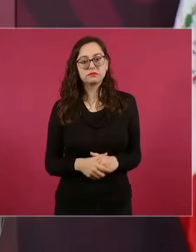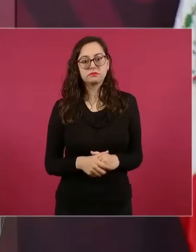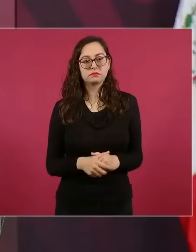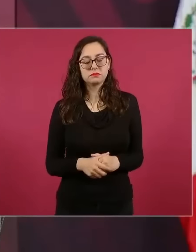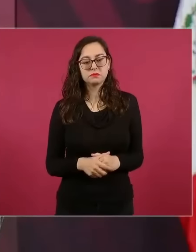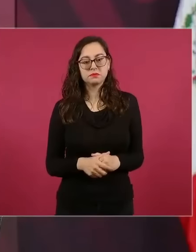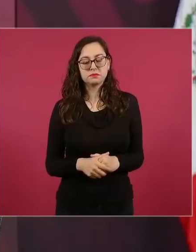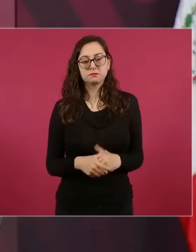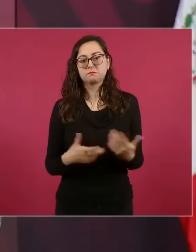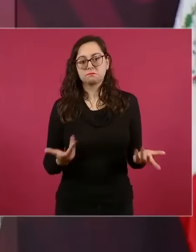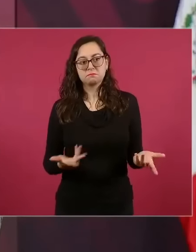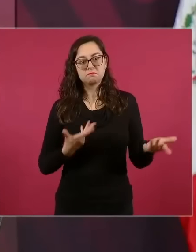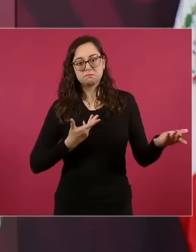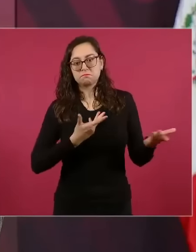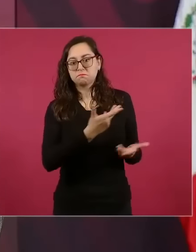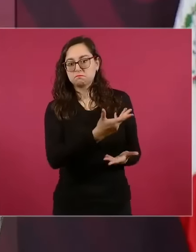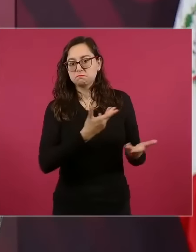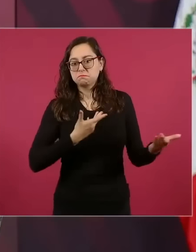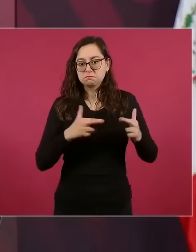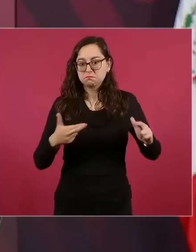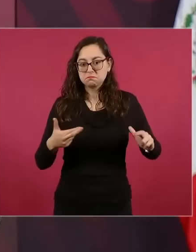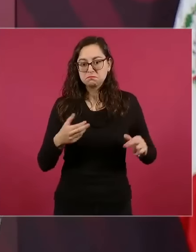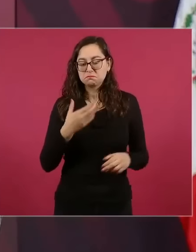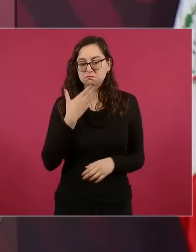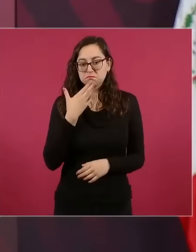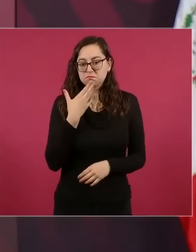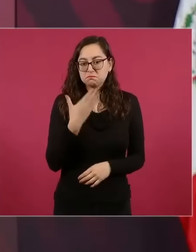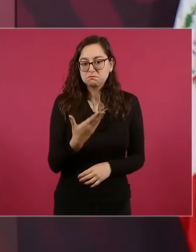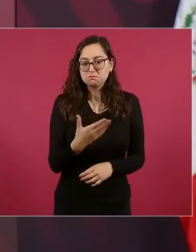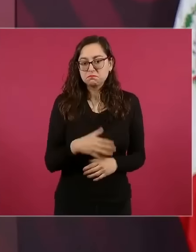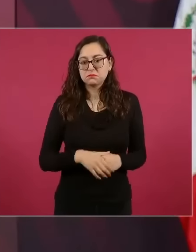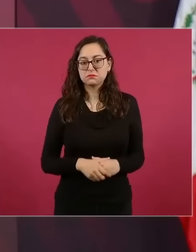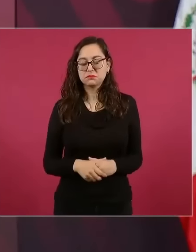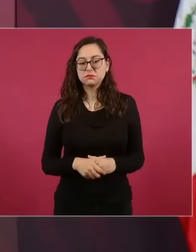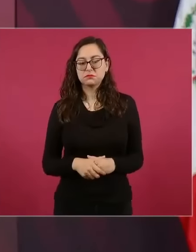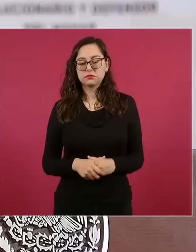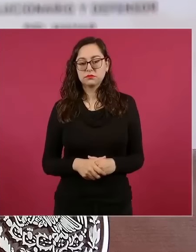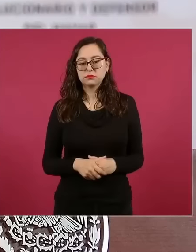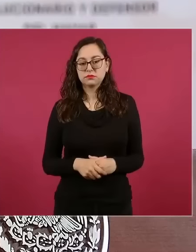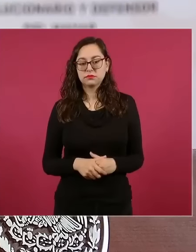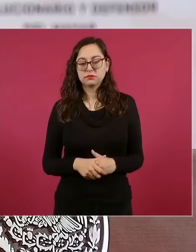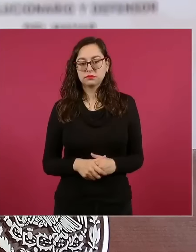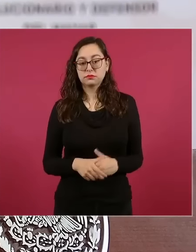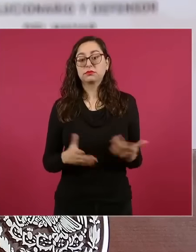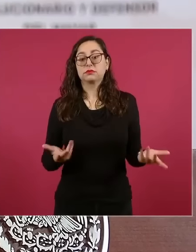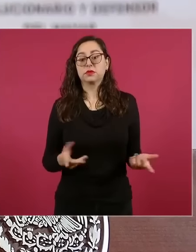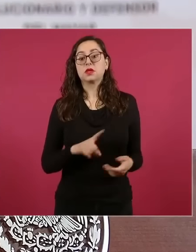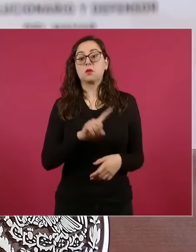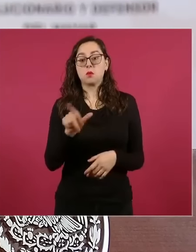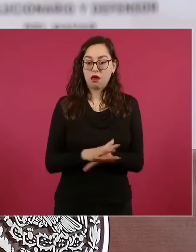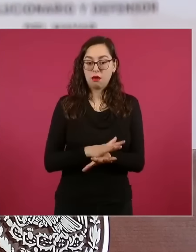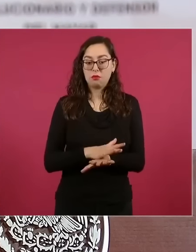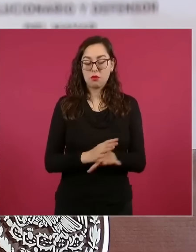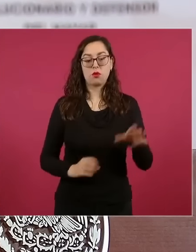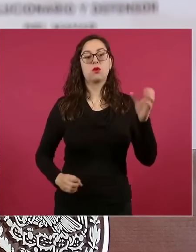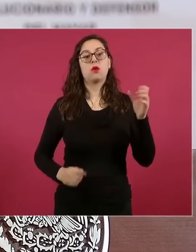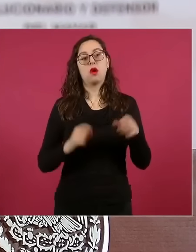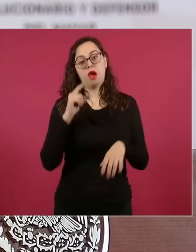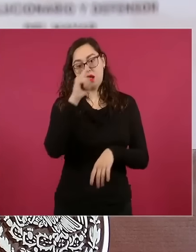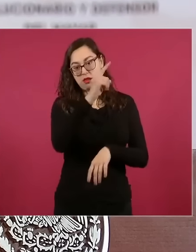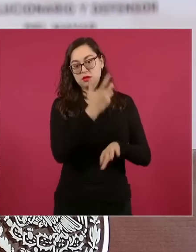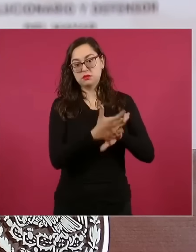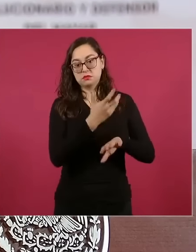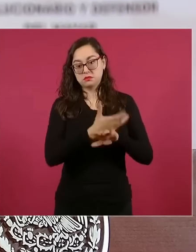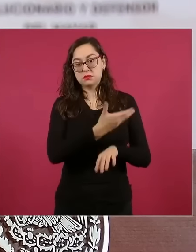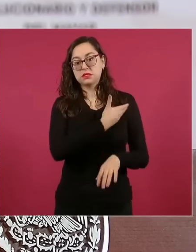México. Fueron buenas las relaciones. Luego se dan los cambios con el presidente Biden, que es una